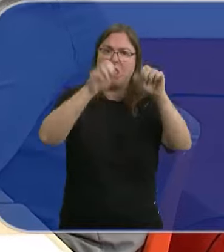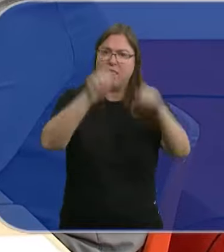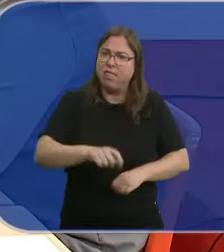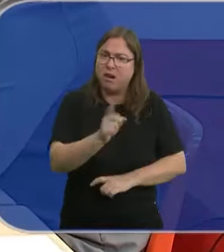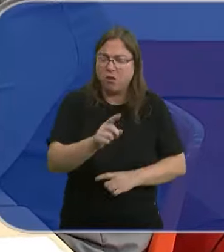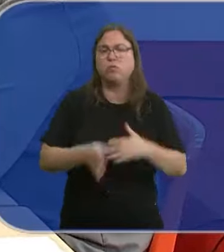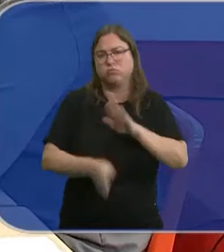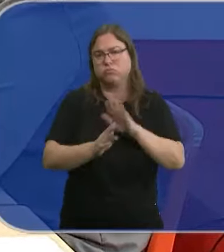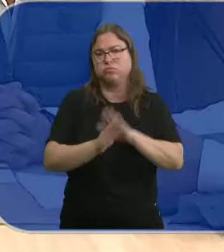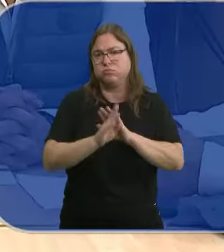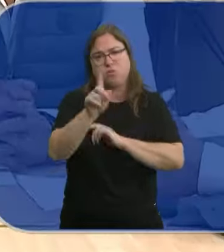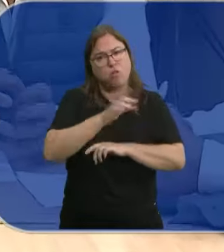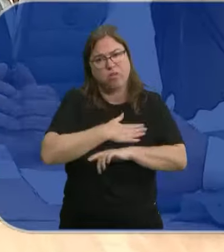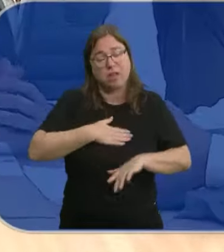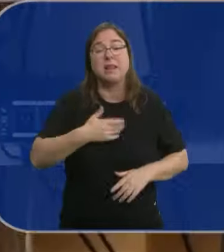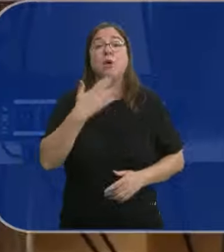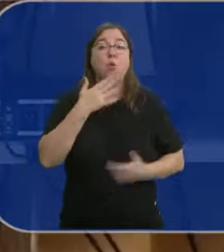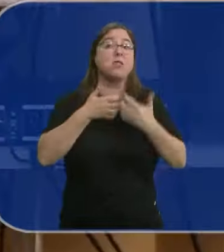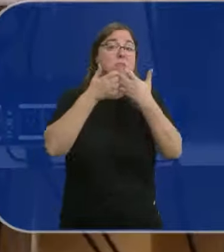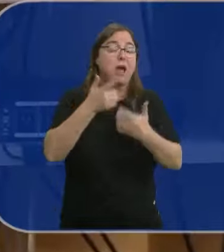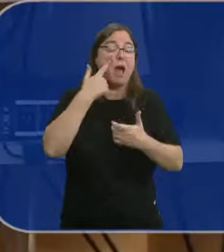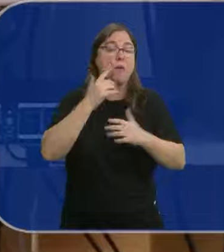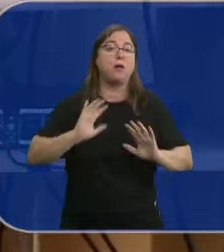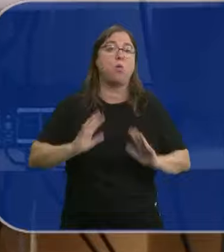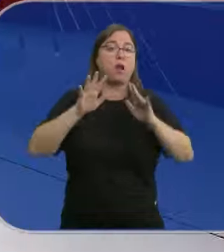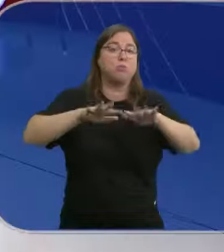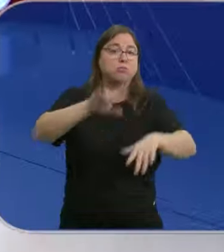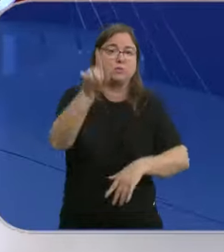escuchen a la empresa, decidirán si convocan movilizaciones.